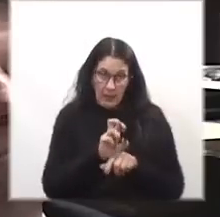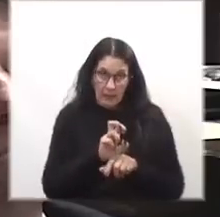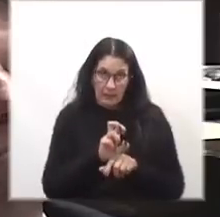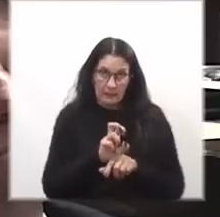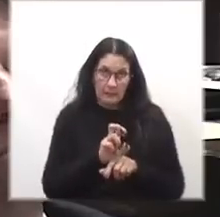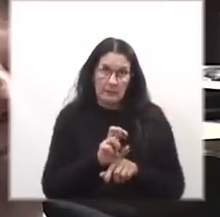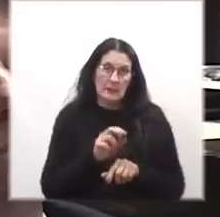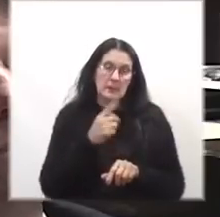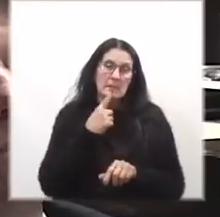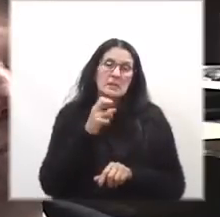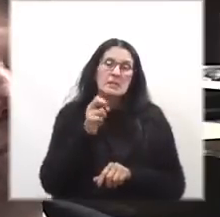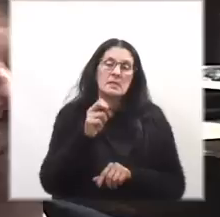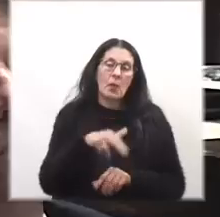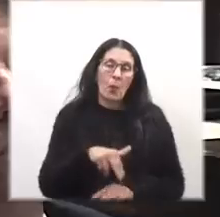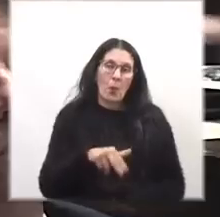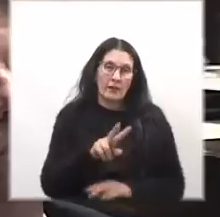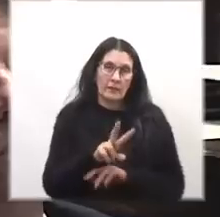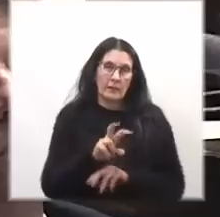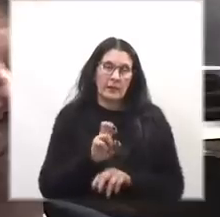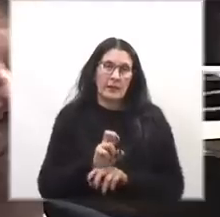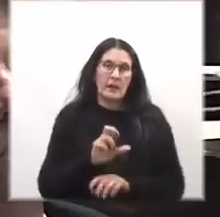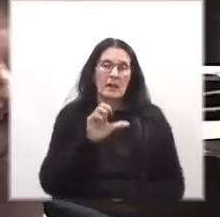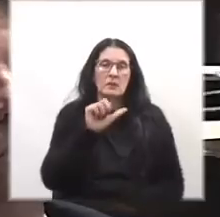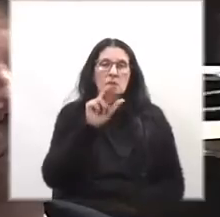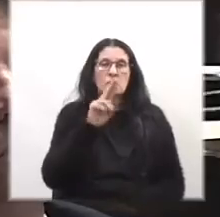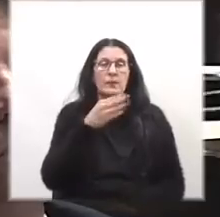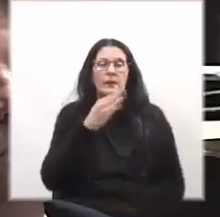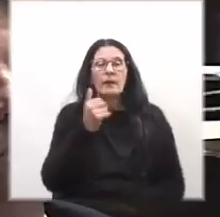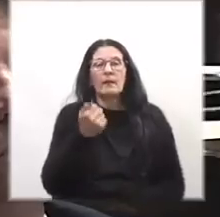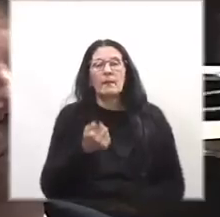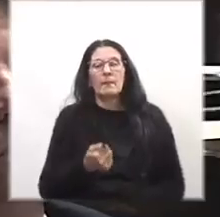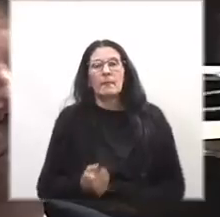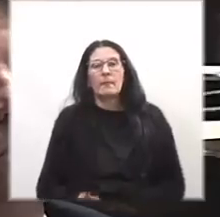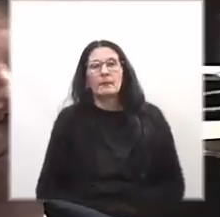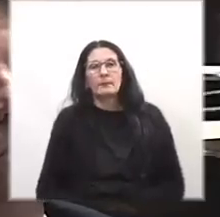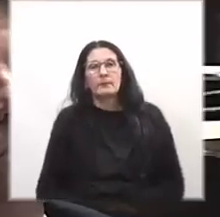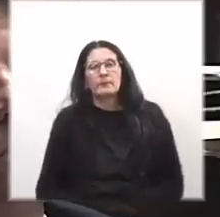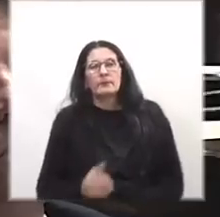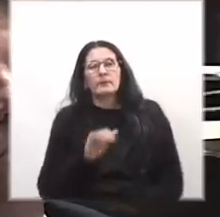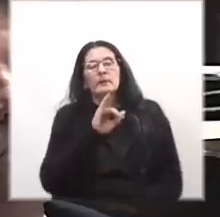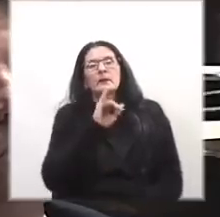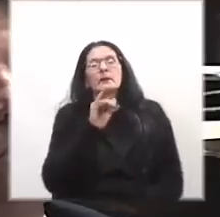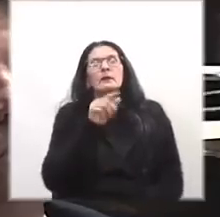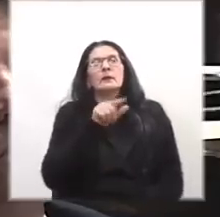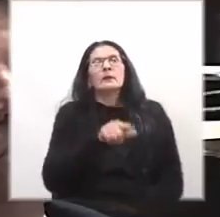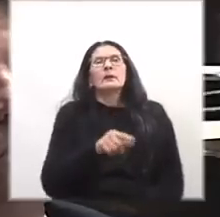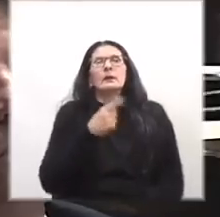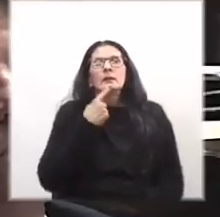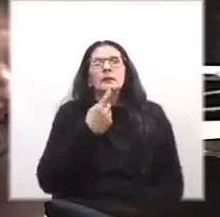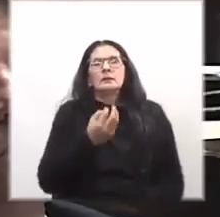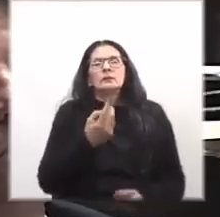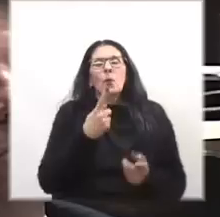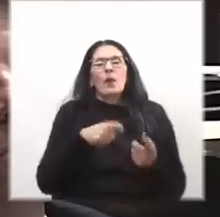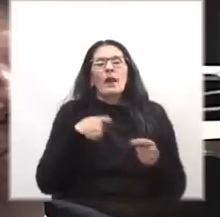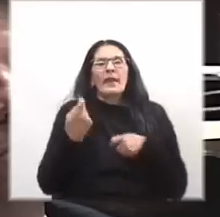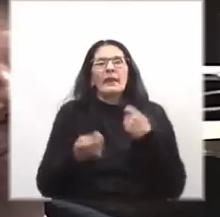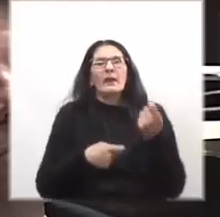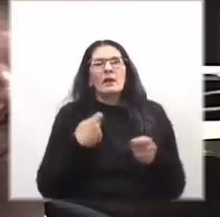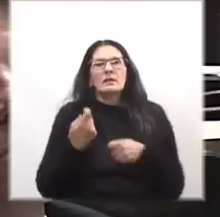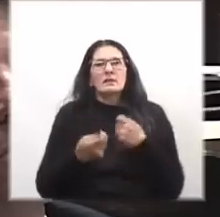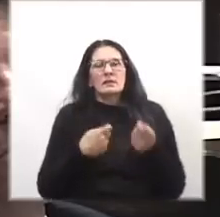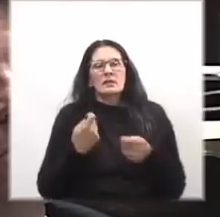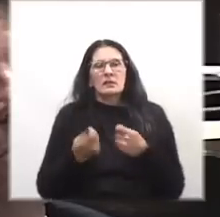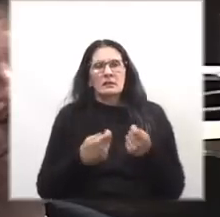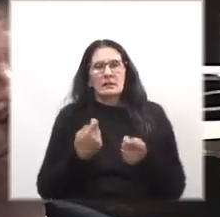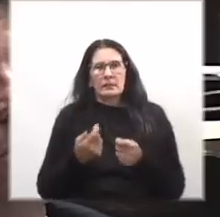según el fiscal Subía, que yo le quiero que lo tengo acá, caso Valseo de la justicia se transformó en un negocio de regateo,